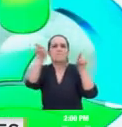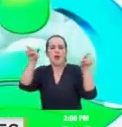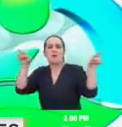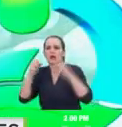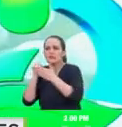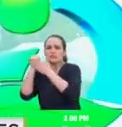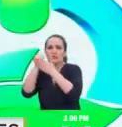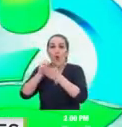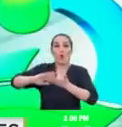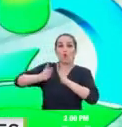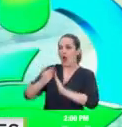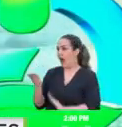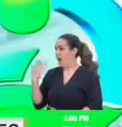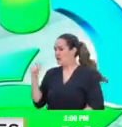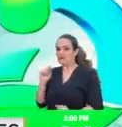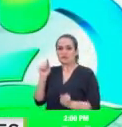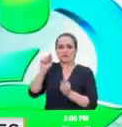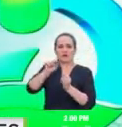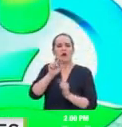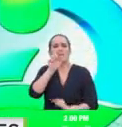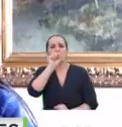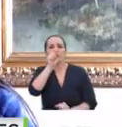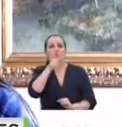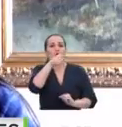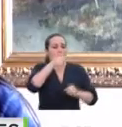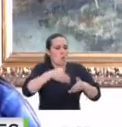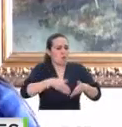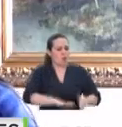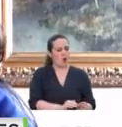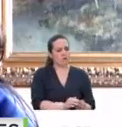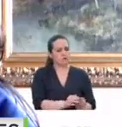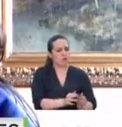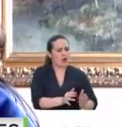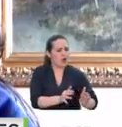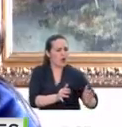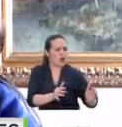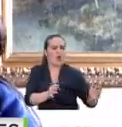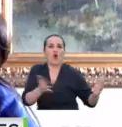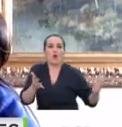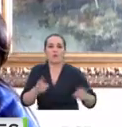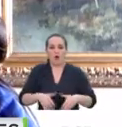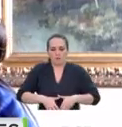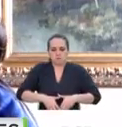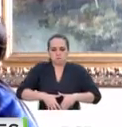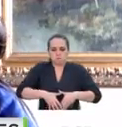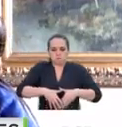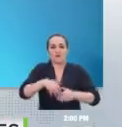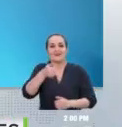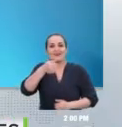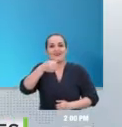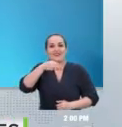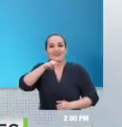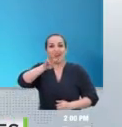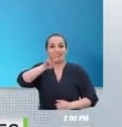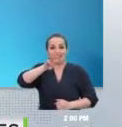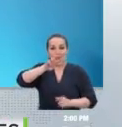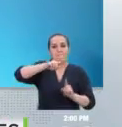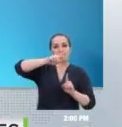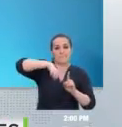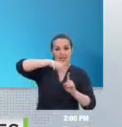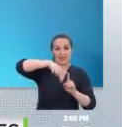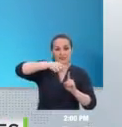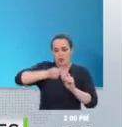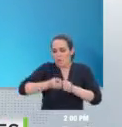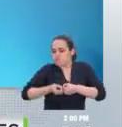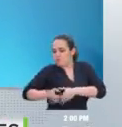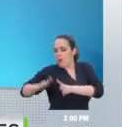¿Cuánto puede durar la crianza de ellos? Bueno, la gestación dura 13 meses, después están con la mamá dos años,